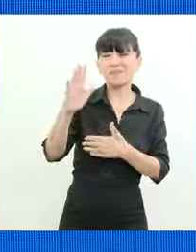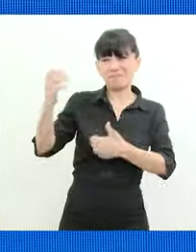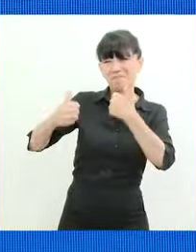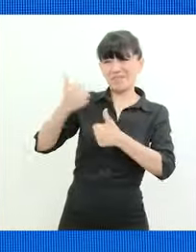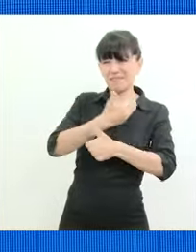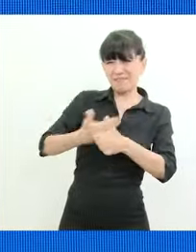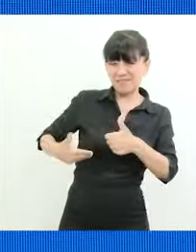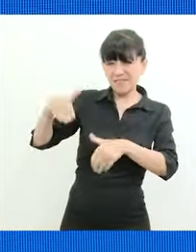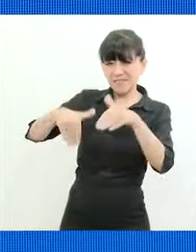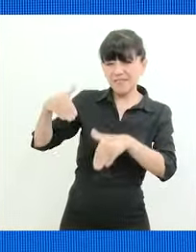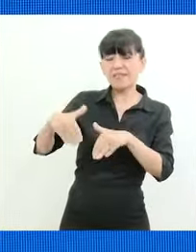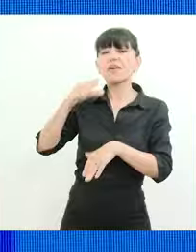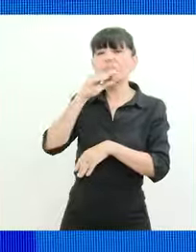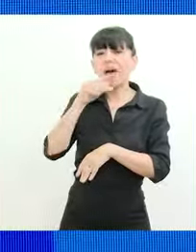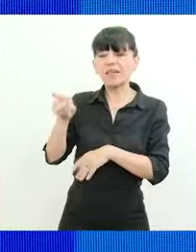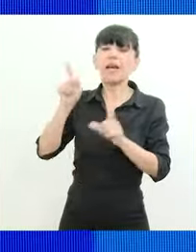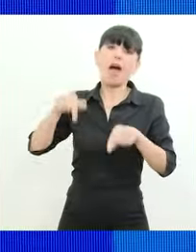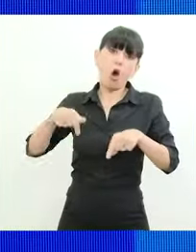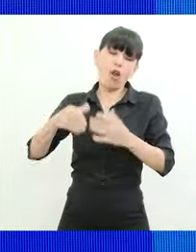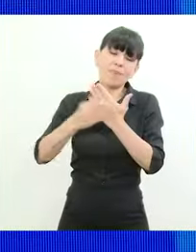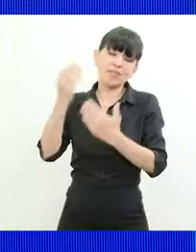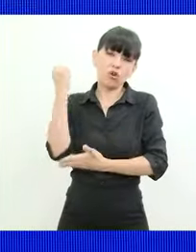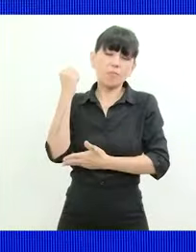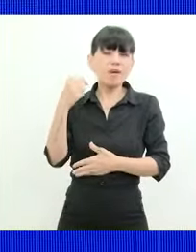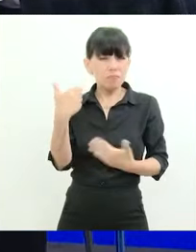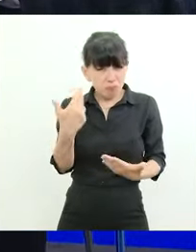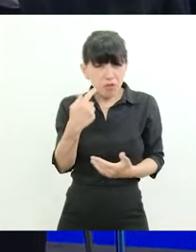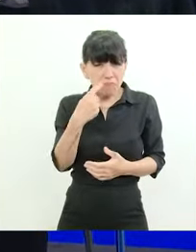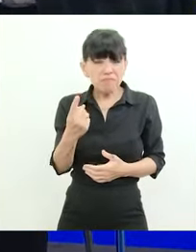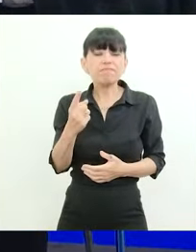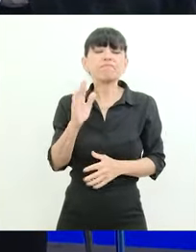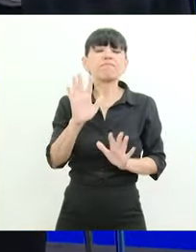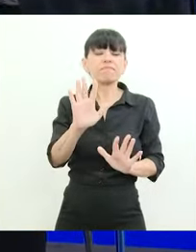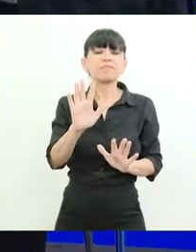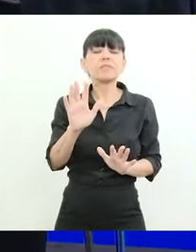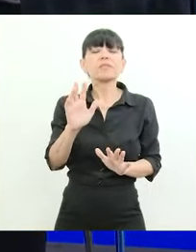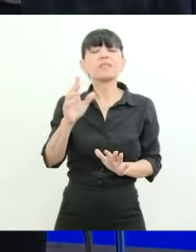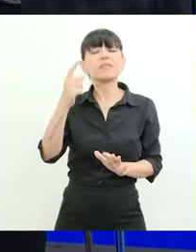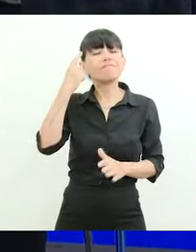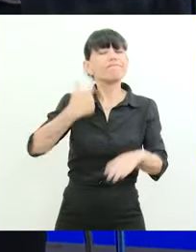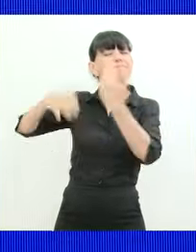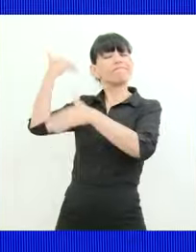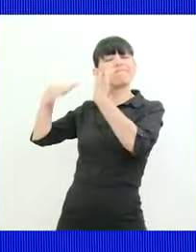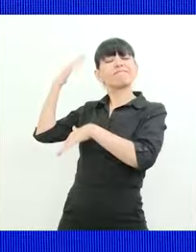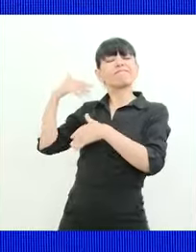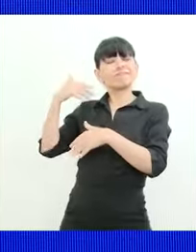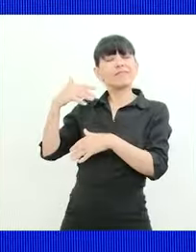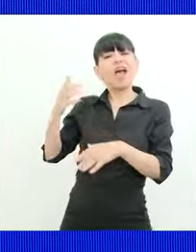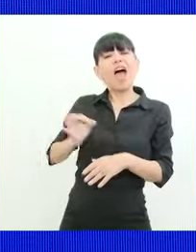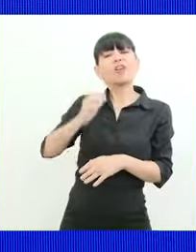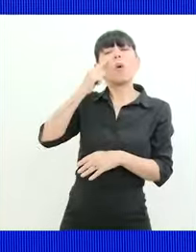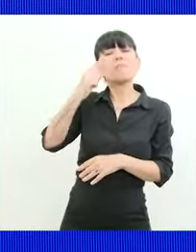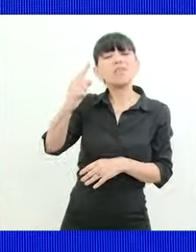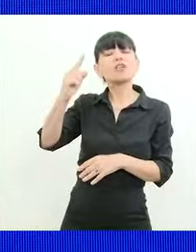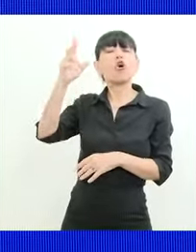de economía de la nación ¿le puedo hacer una propuesta de hablar de pactos? ¿sí? nos vamos a la cuna de la independencia en el año